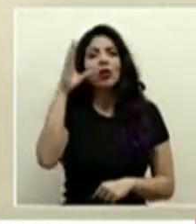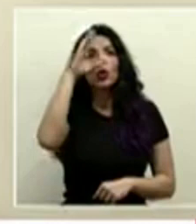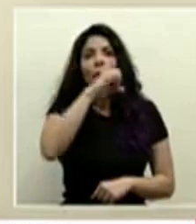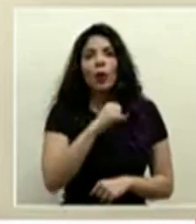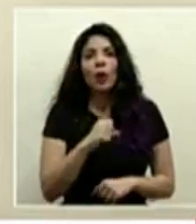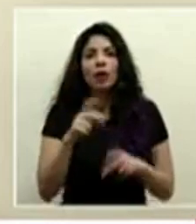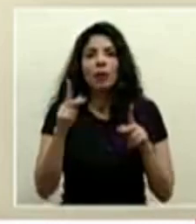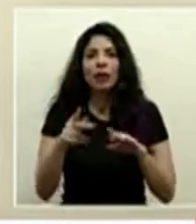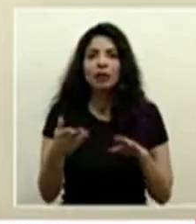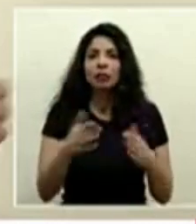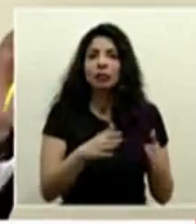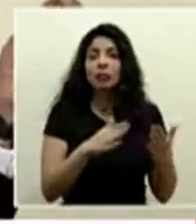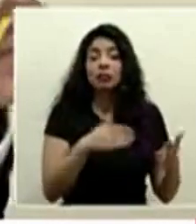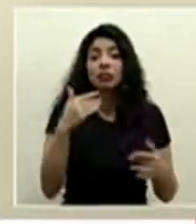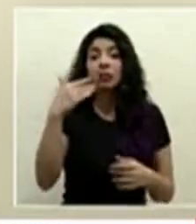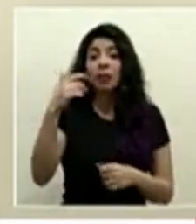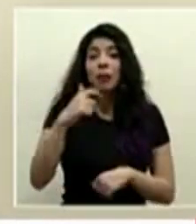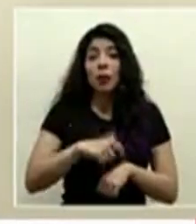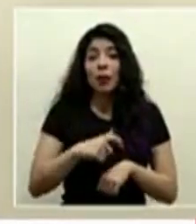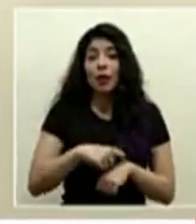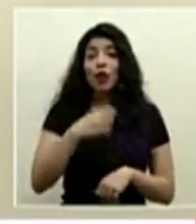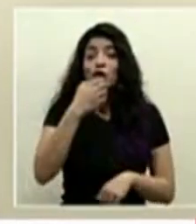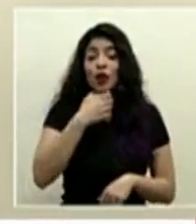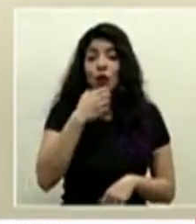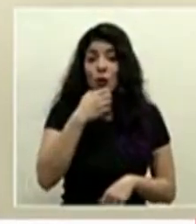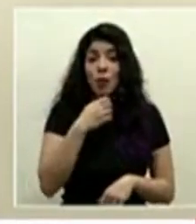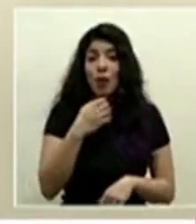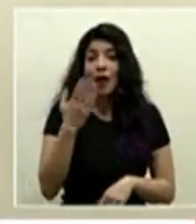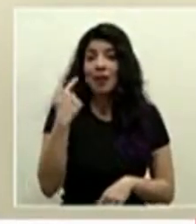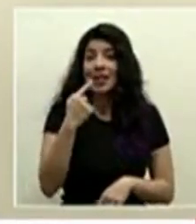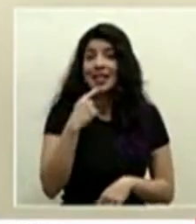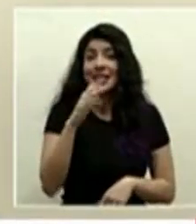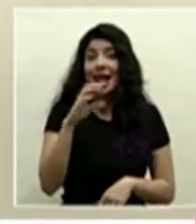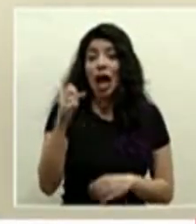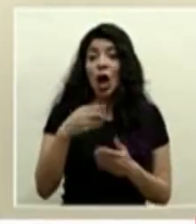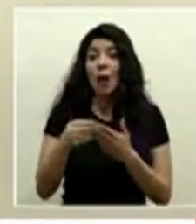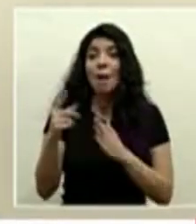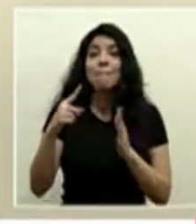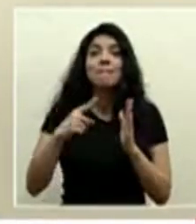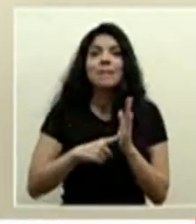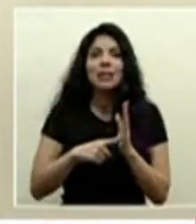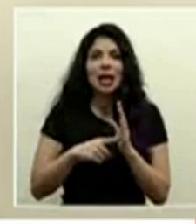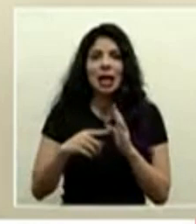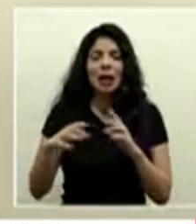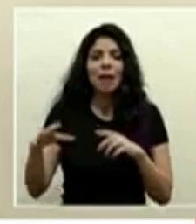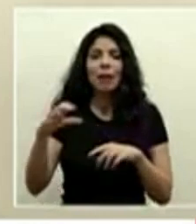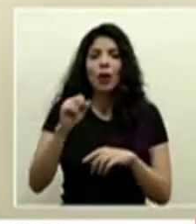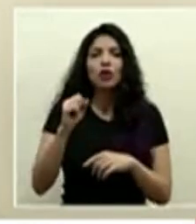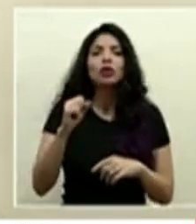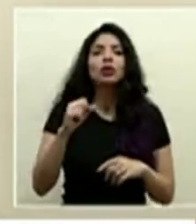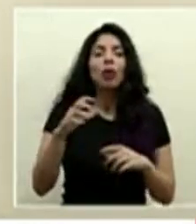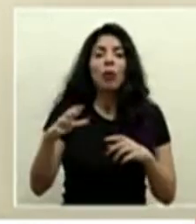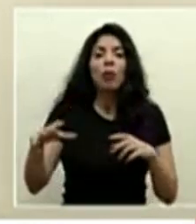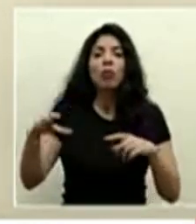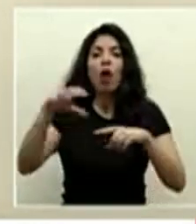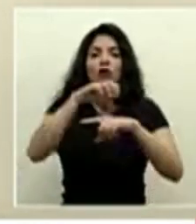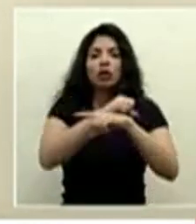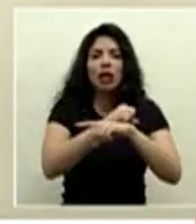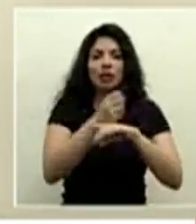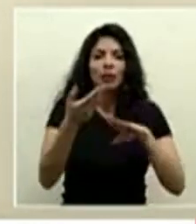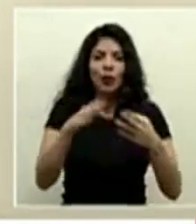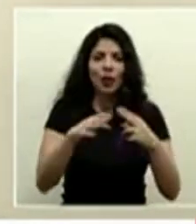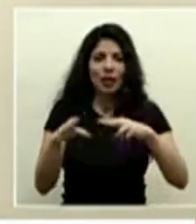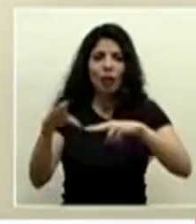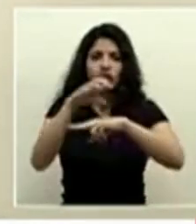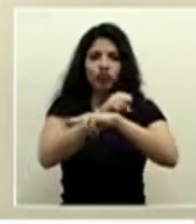fallecimientos y en algún momento don Román nos decía que la Caja había comprado mil bolsas verdad y eso no es que tampoco